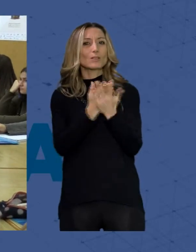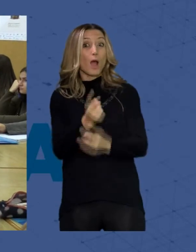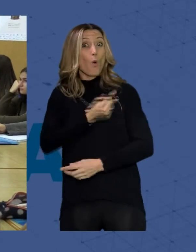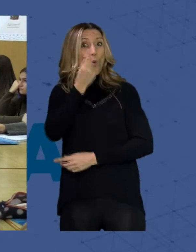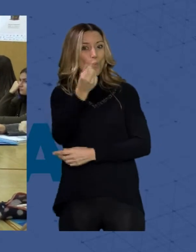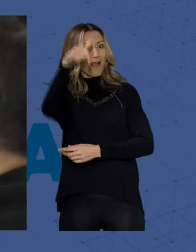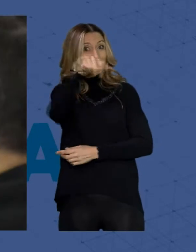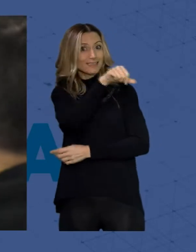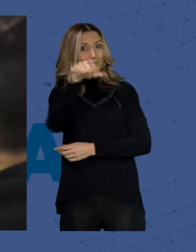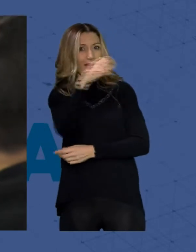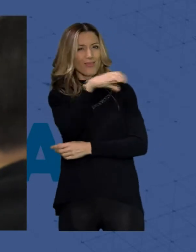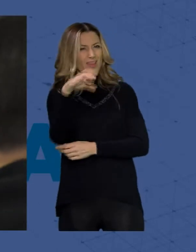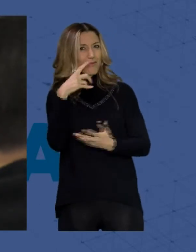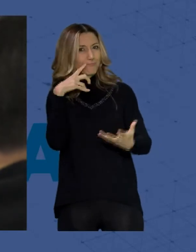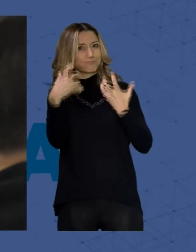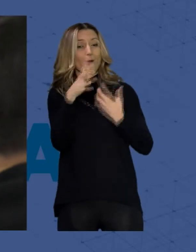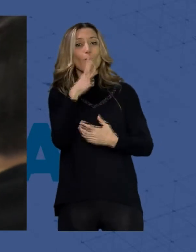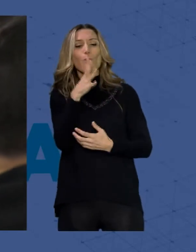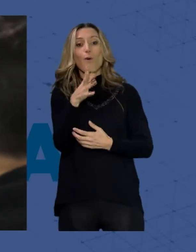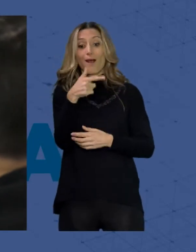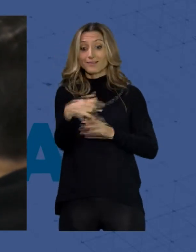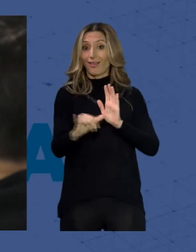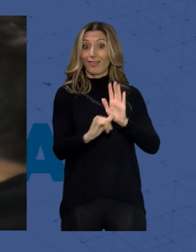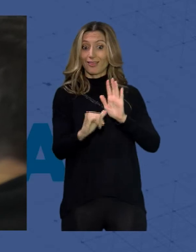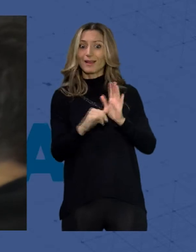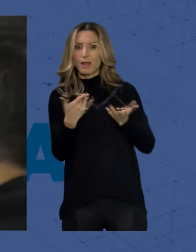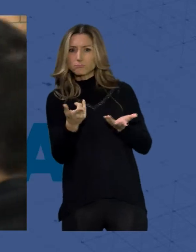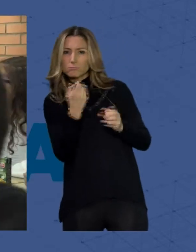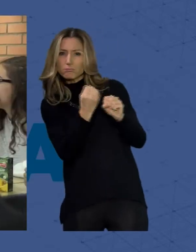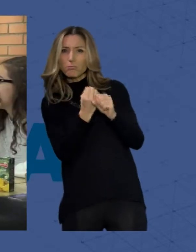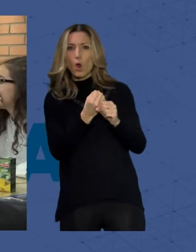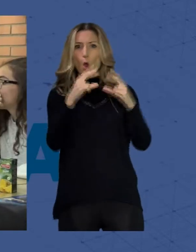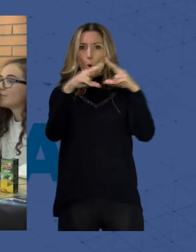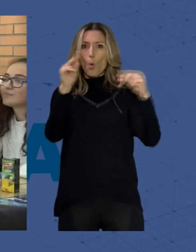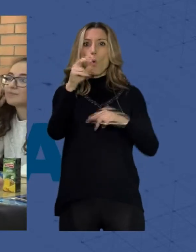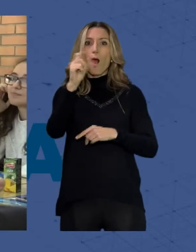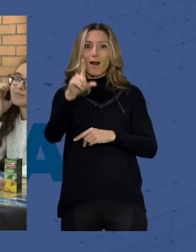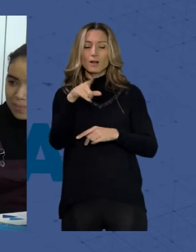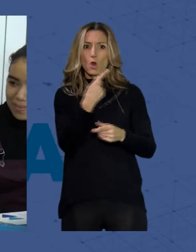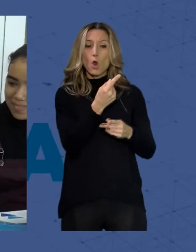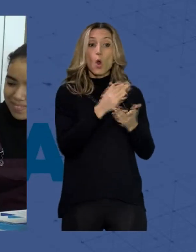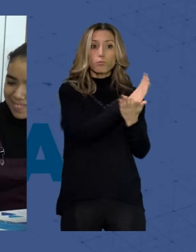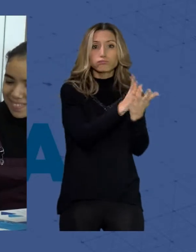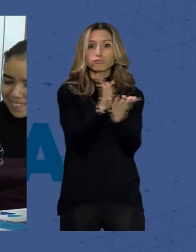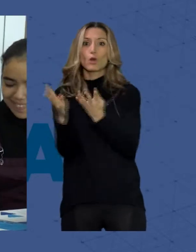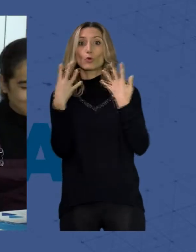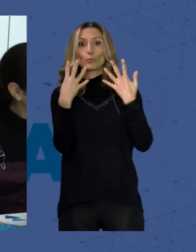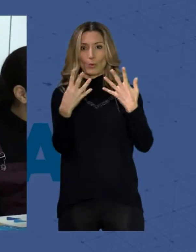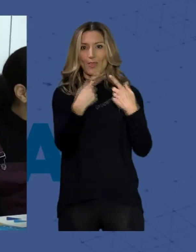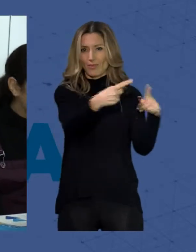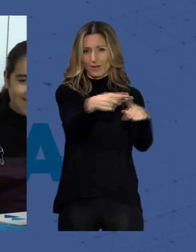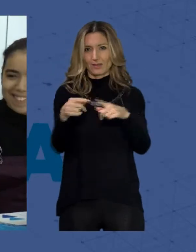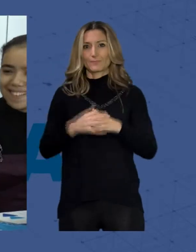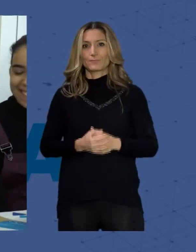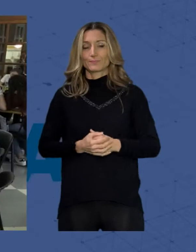de esta Semana de la Ciencia, pues acercarán el trabajo de la UAL en nueve campos de conocimiento diferentes. Además, el evento quiere